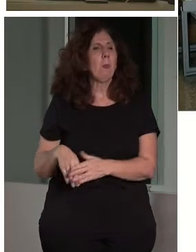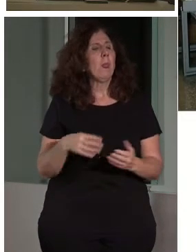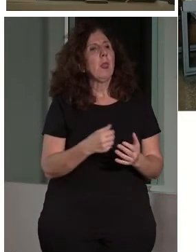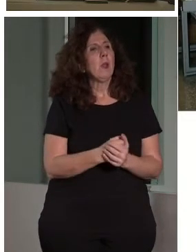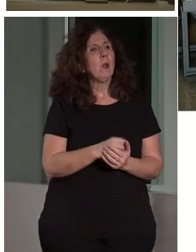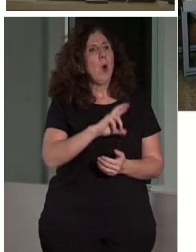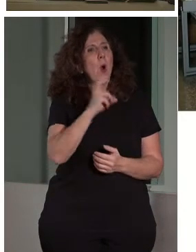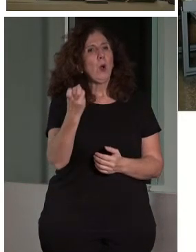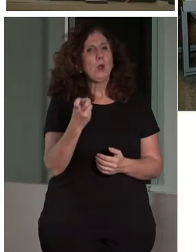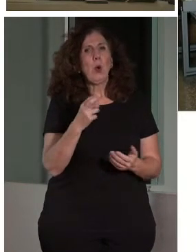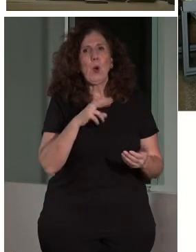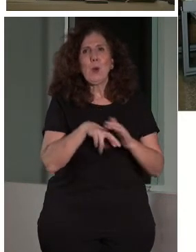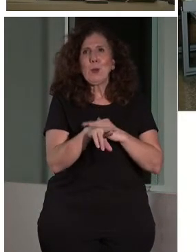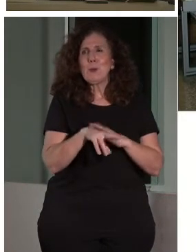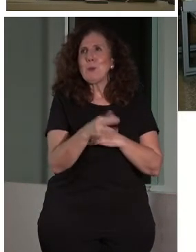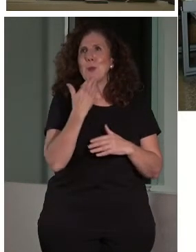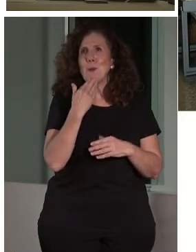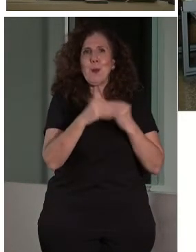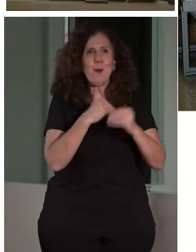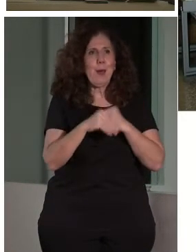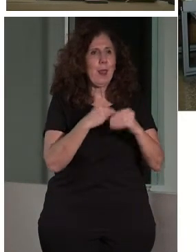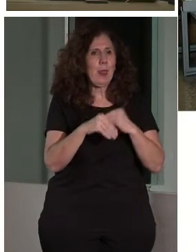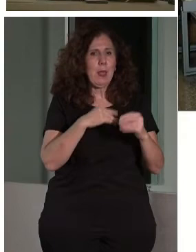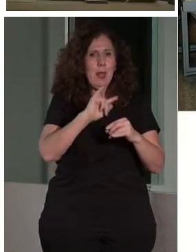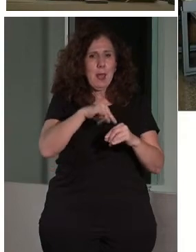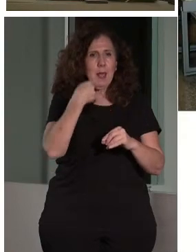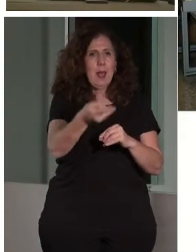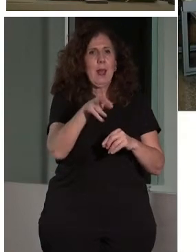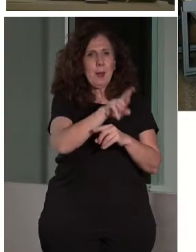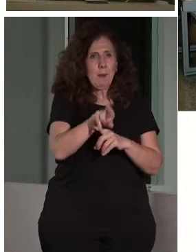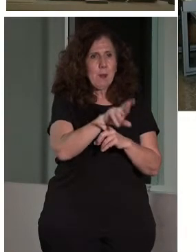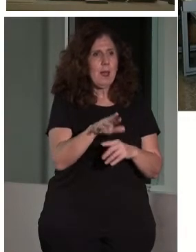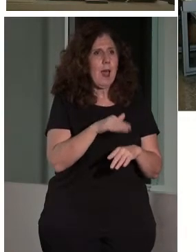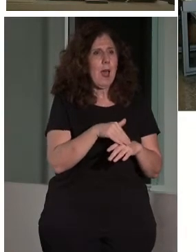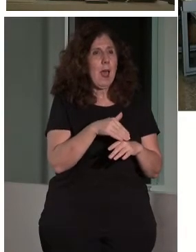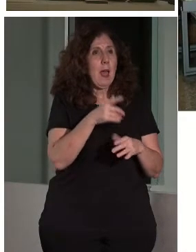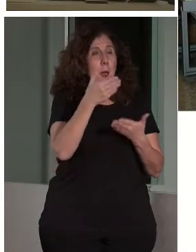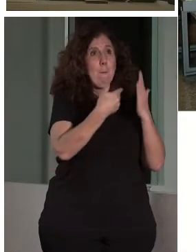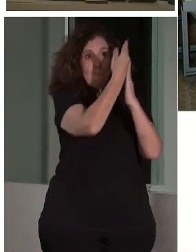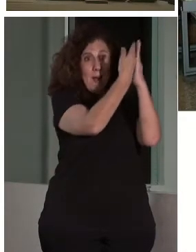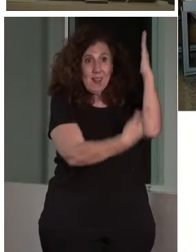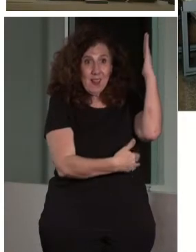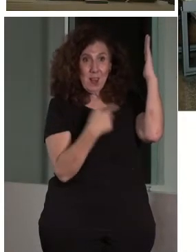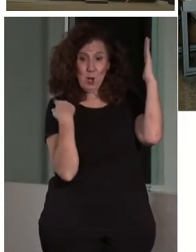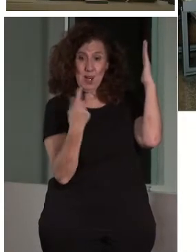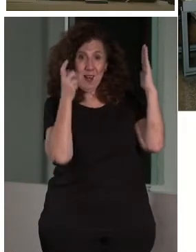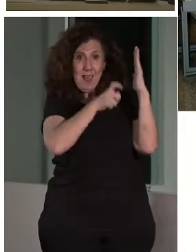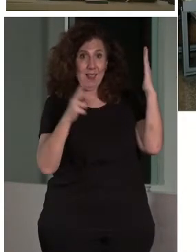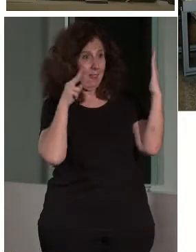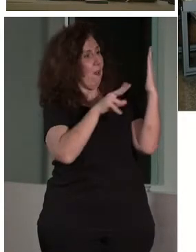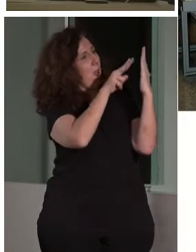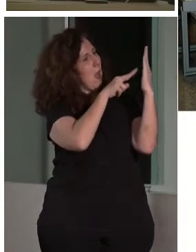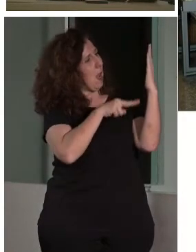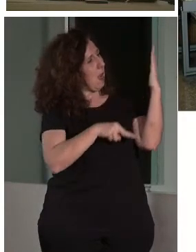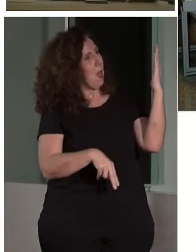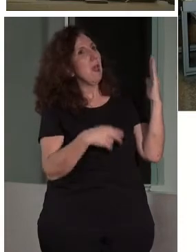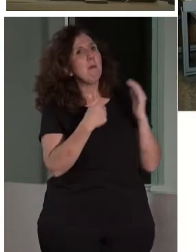Recursos de réplicas, de maquetas... En nuestro museo la gente lee. En nuestros paneles la gente los lee, os lo juro que los lee. Porque a me dicen,